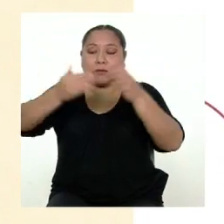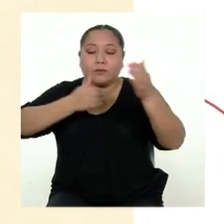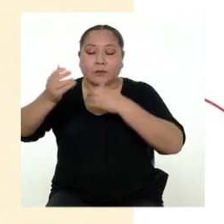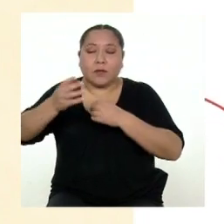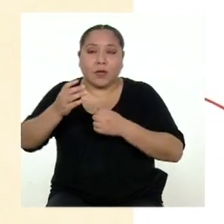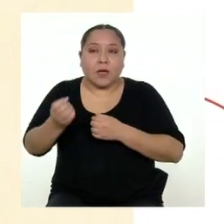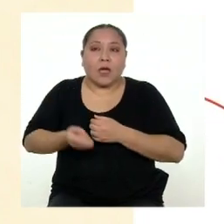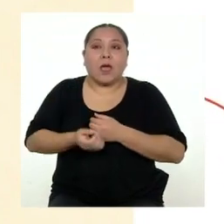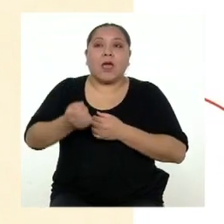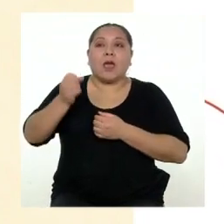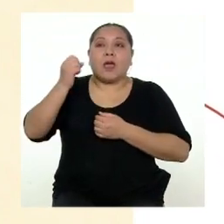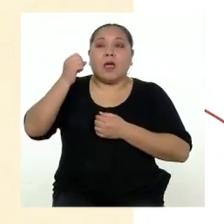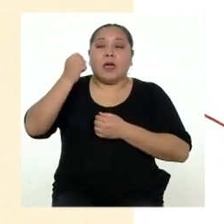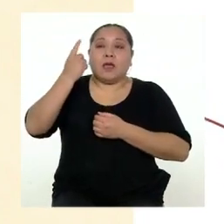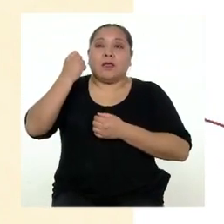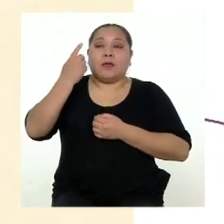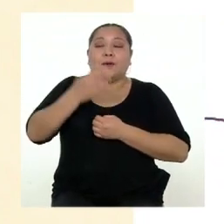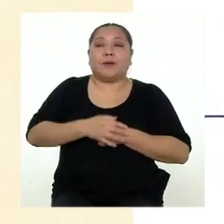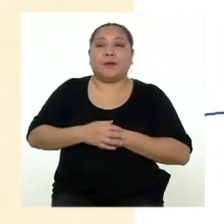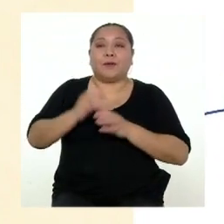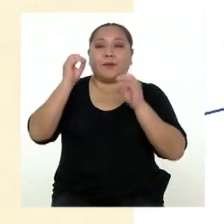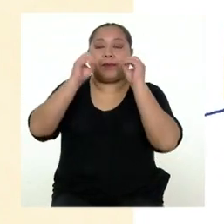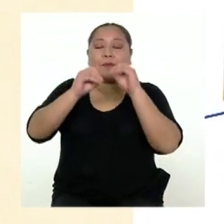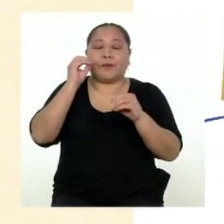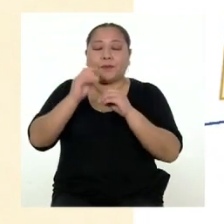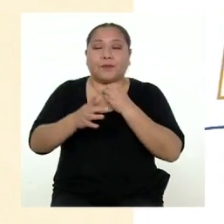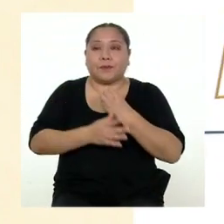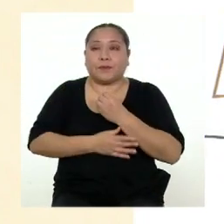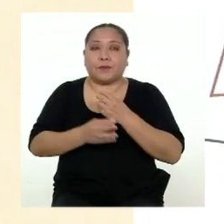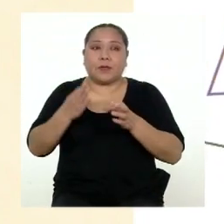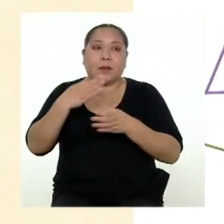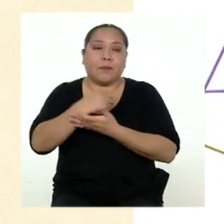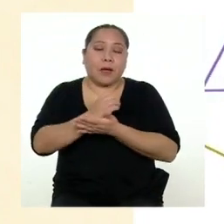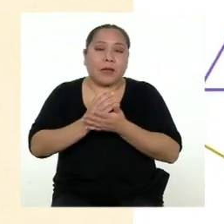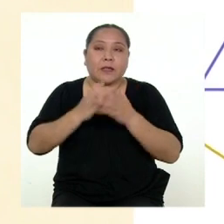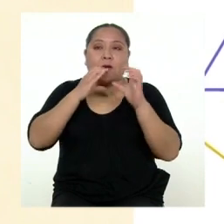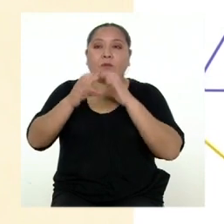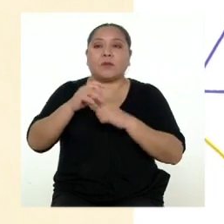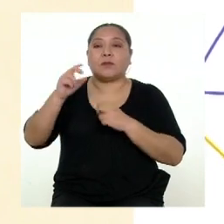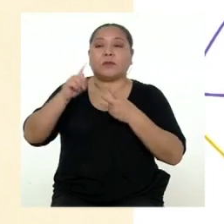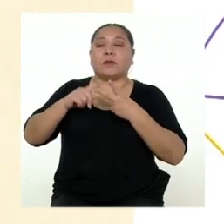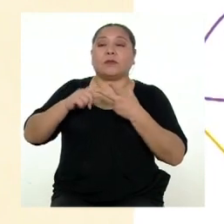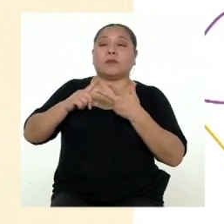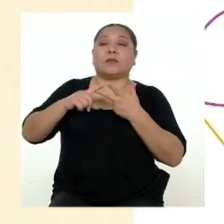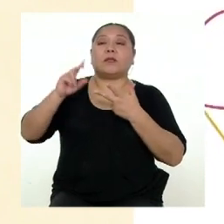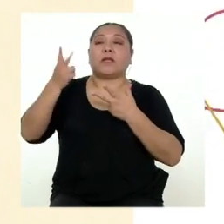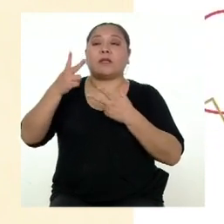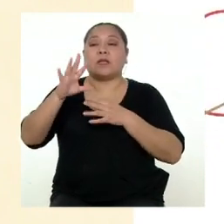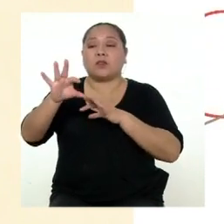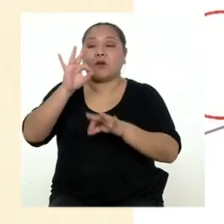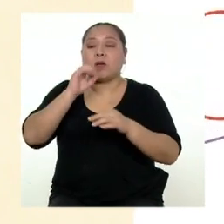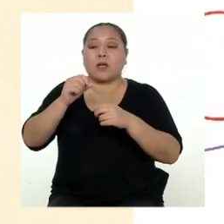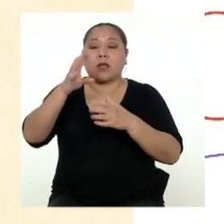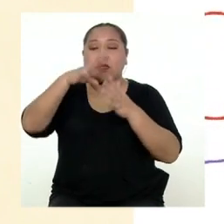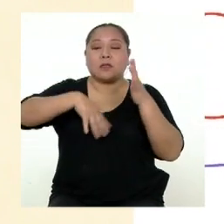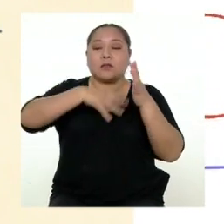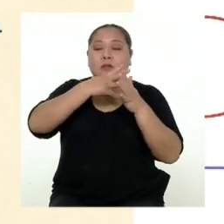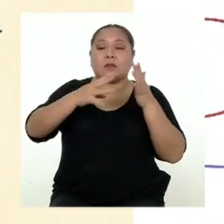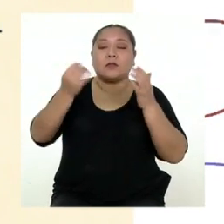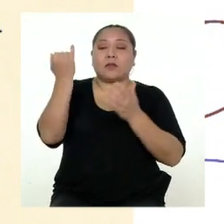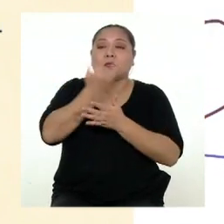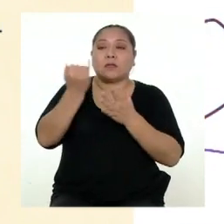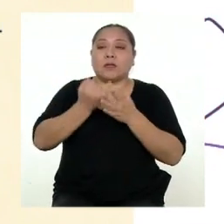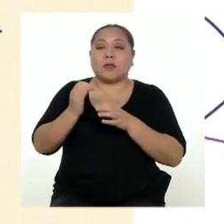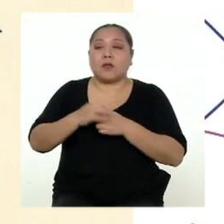para comprenderlo. 2. Plantea la situación comunicativa. 3. Escoge la estructura y diseño. Elige un tipo de